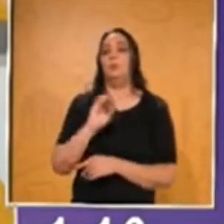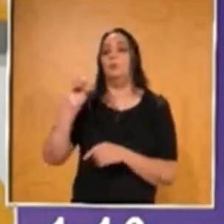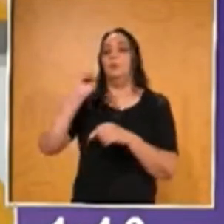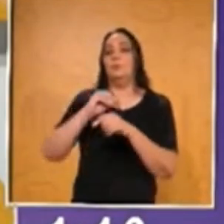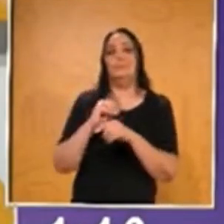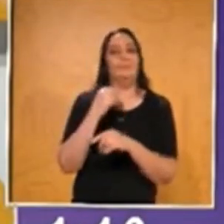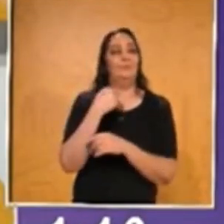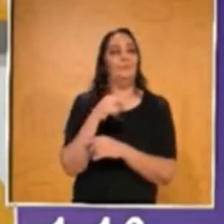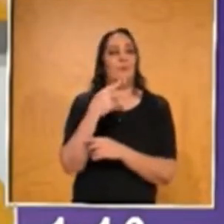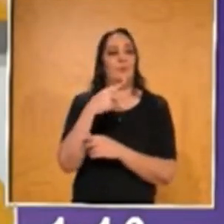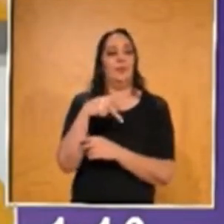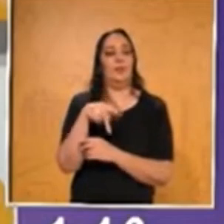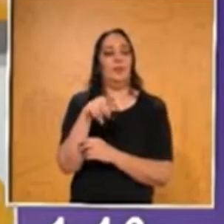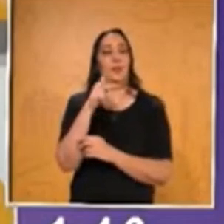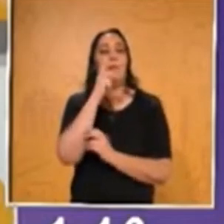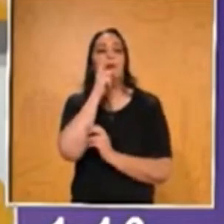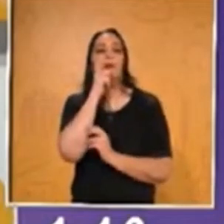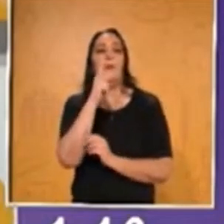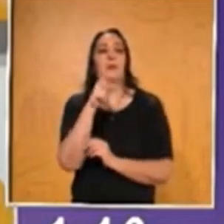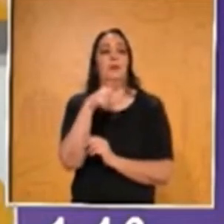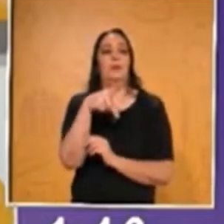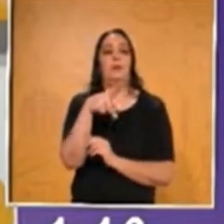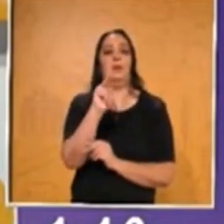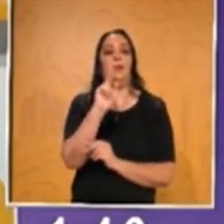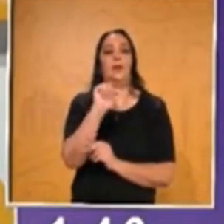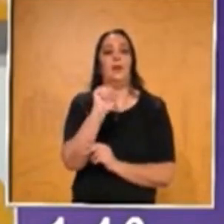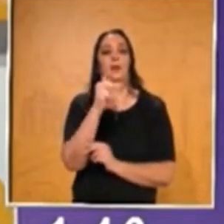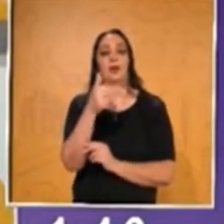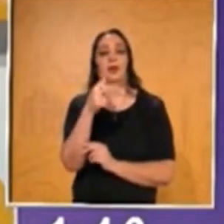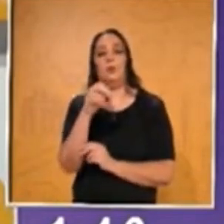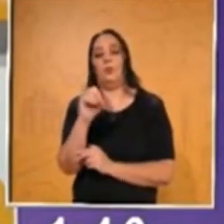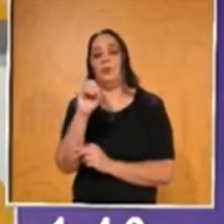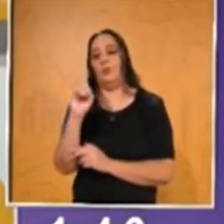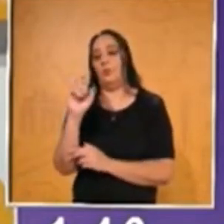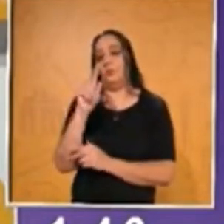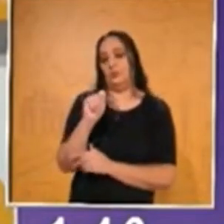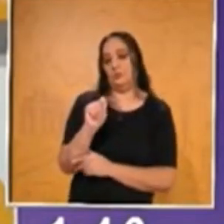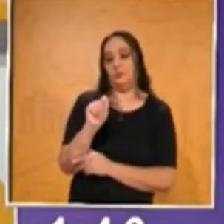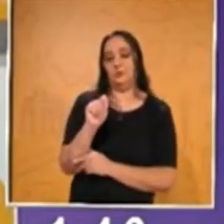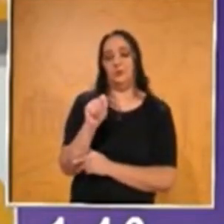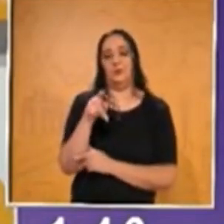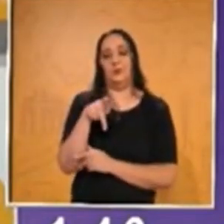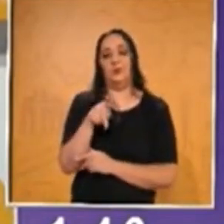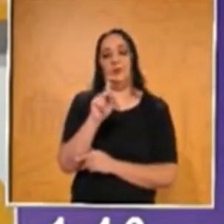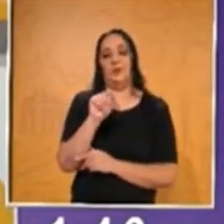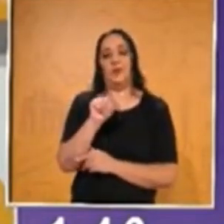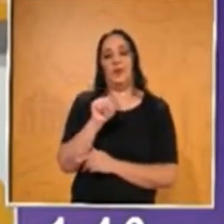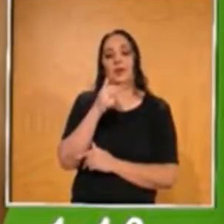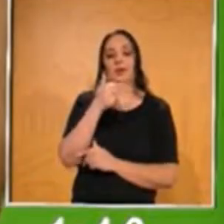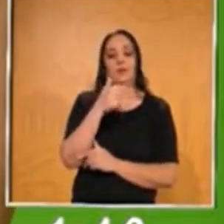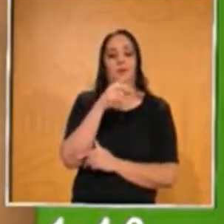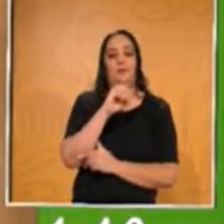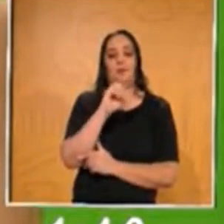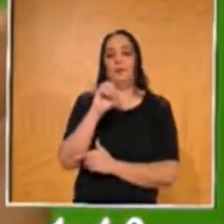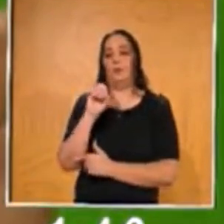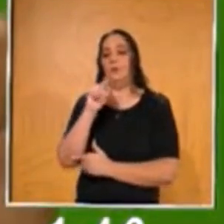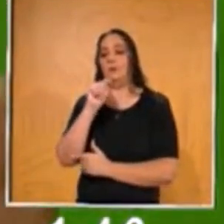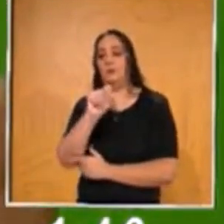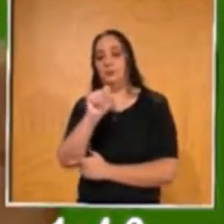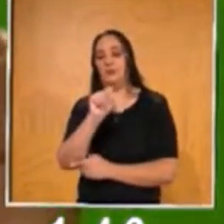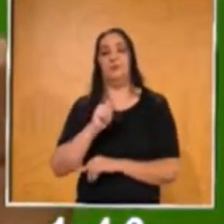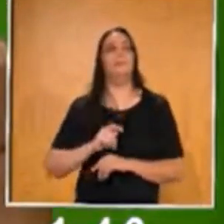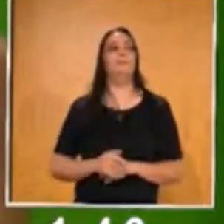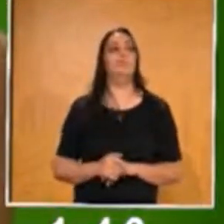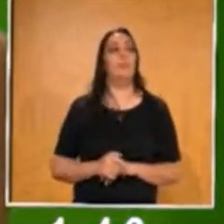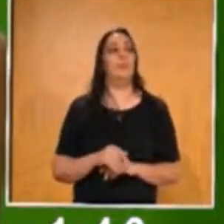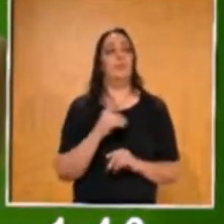directamente la palabra CAHOOT. Así como se escucha, CAHOOT.